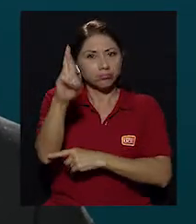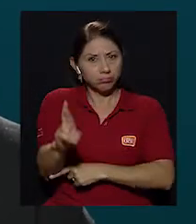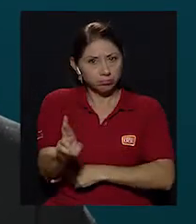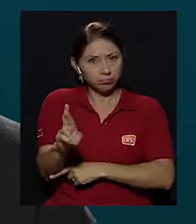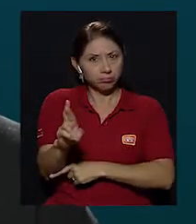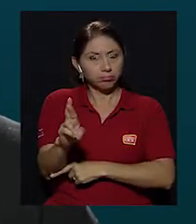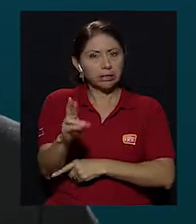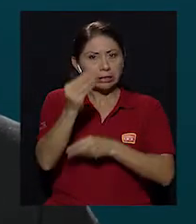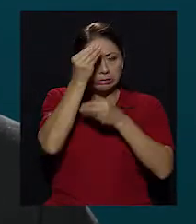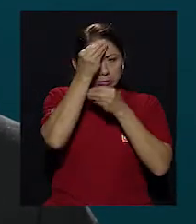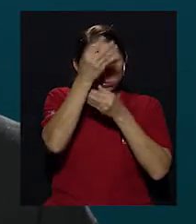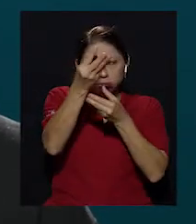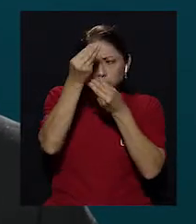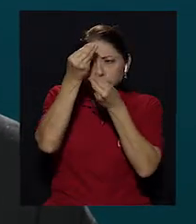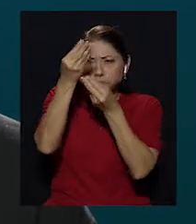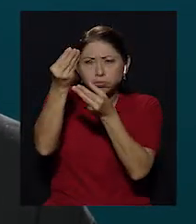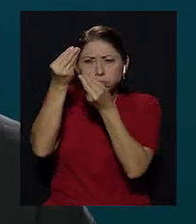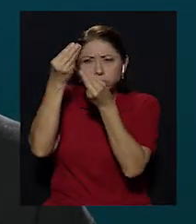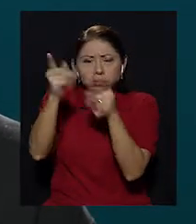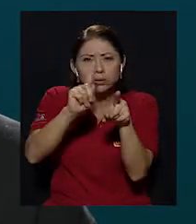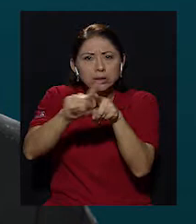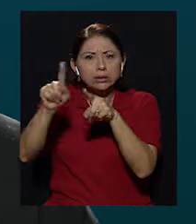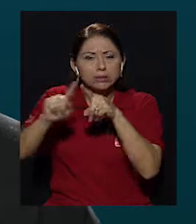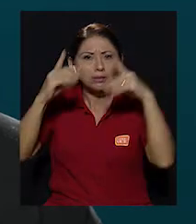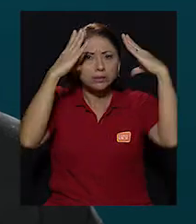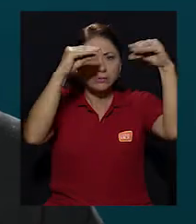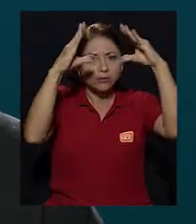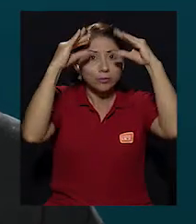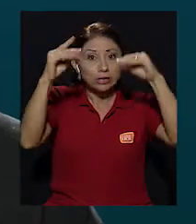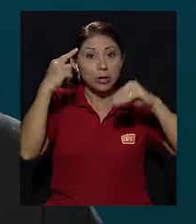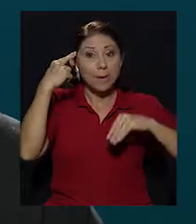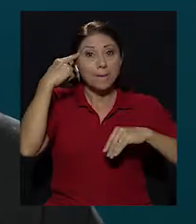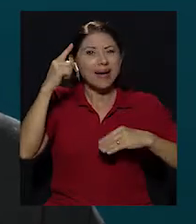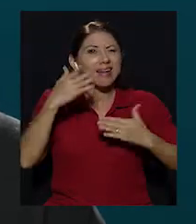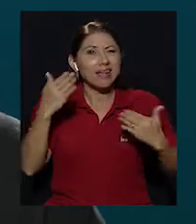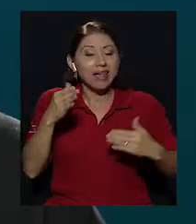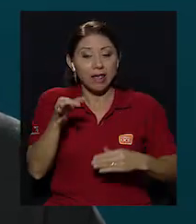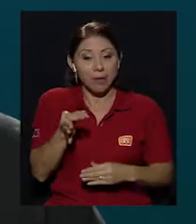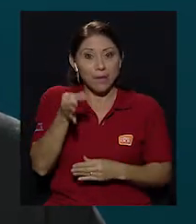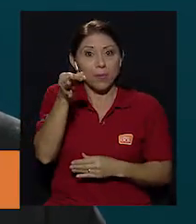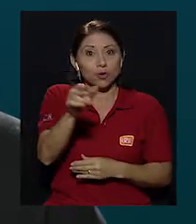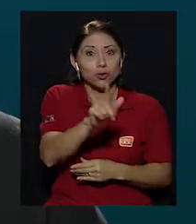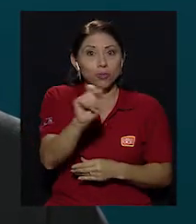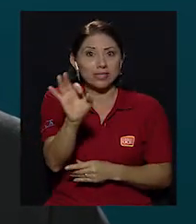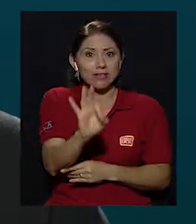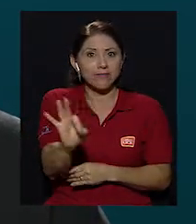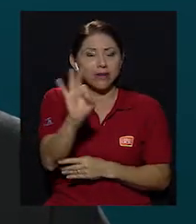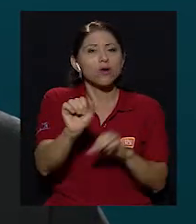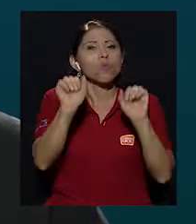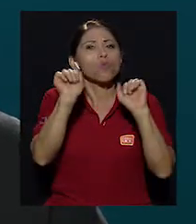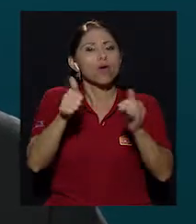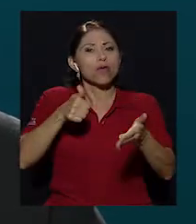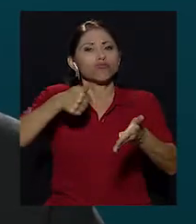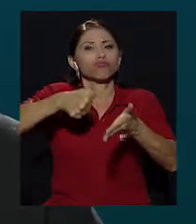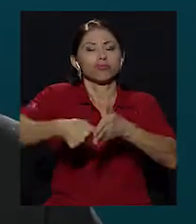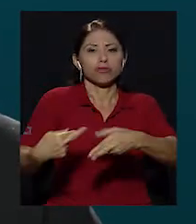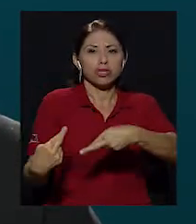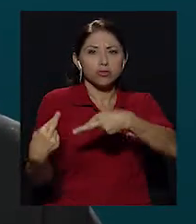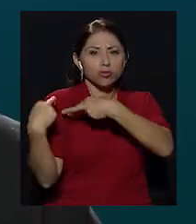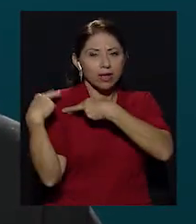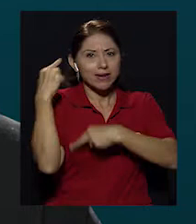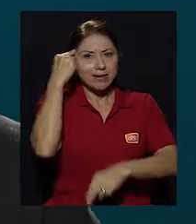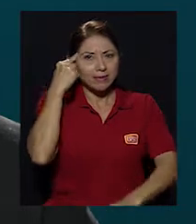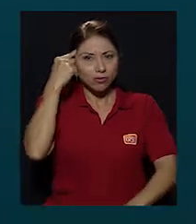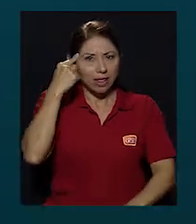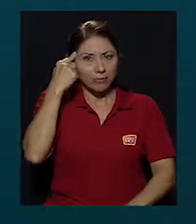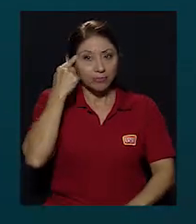reciba todos los insumos posibles para ejercer en febrero próximo un voto responsable y